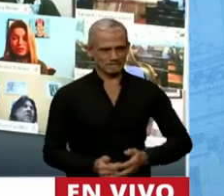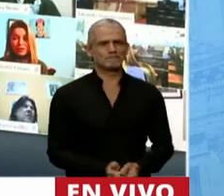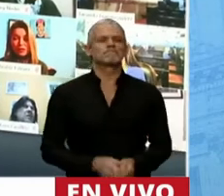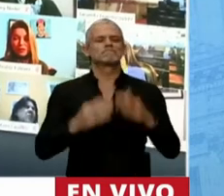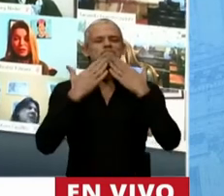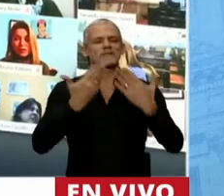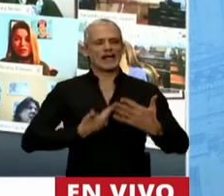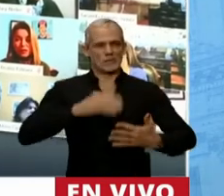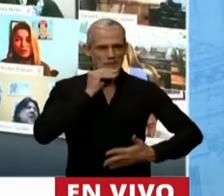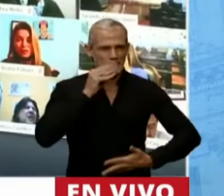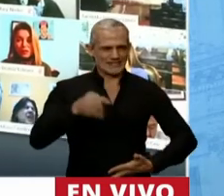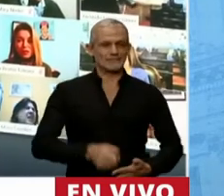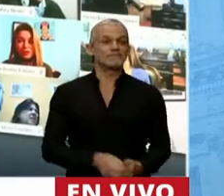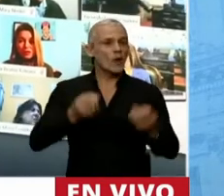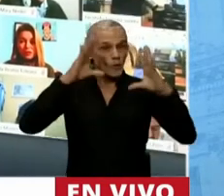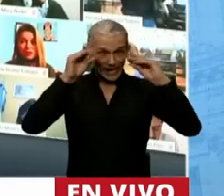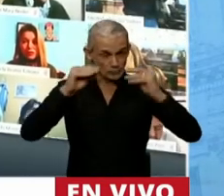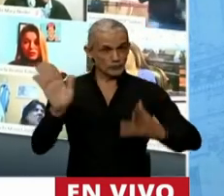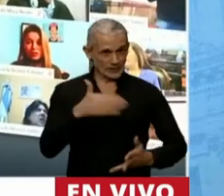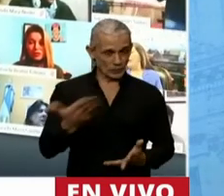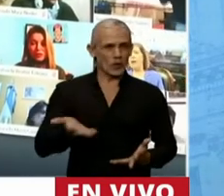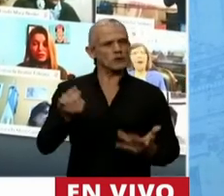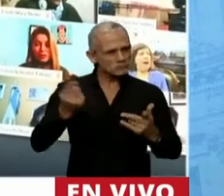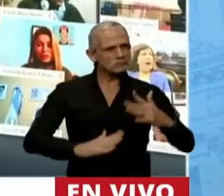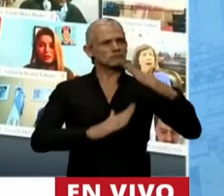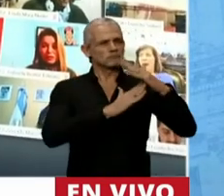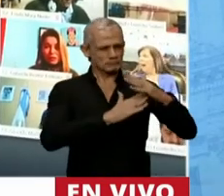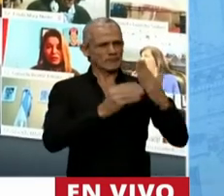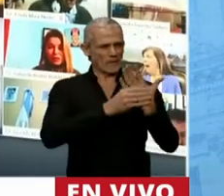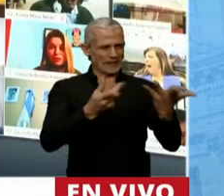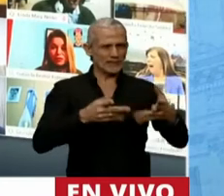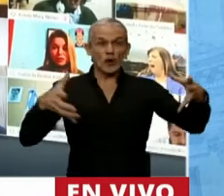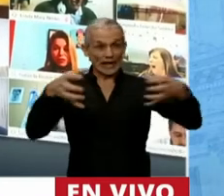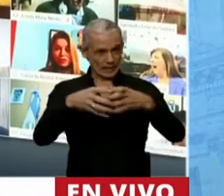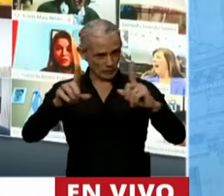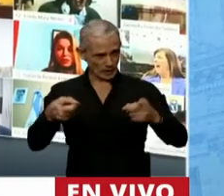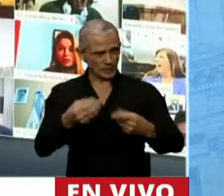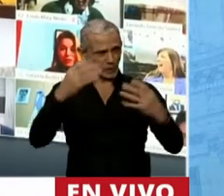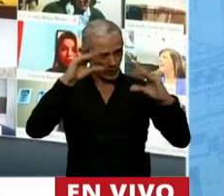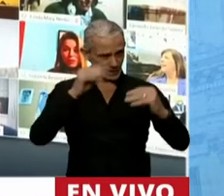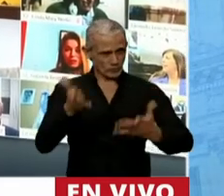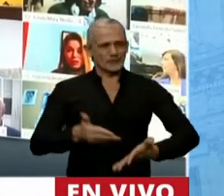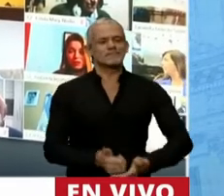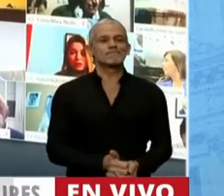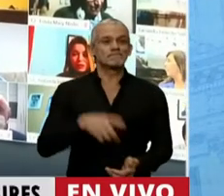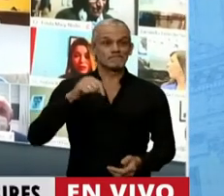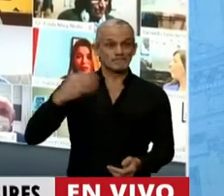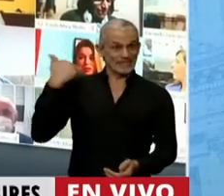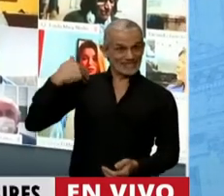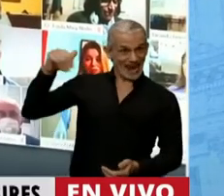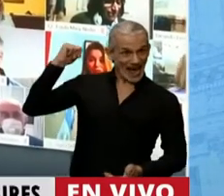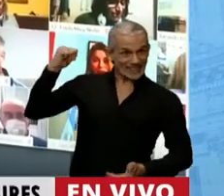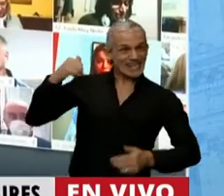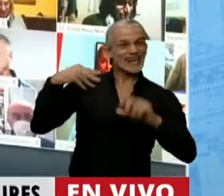Gracias, señor Presidente. Buenas noches, señor Jefe de Gabinete y su equipo. Miren, aquí a mi espalda